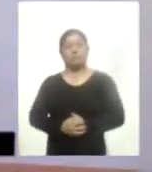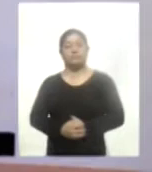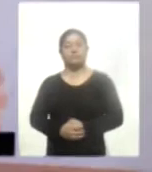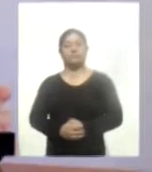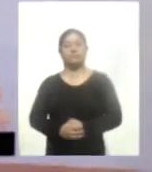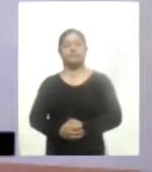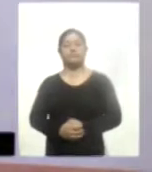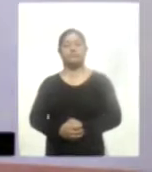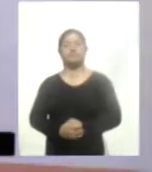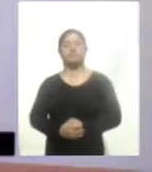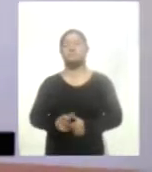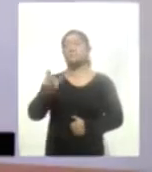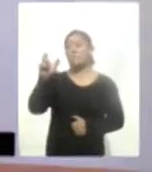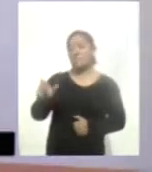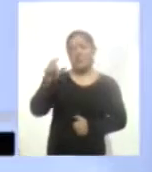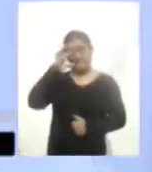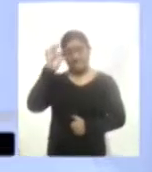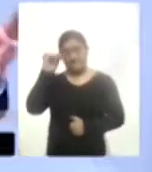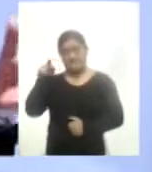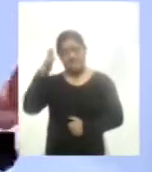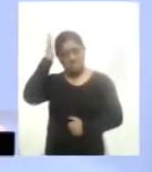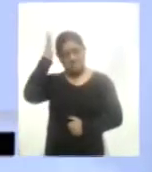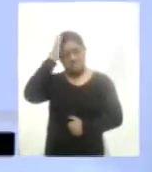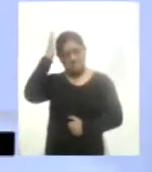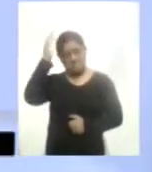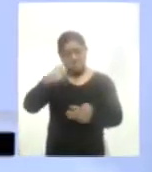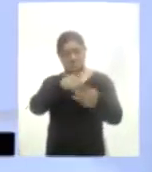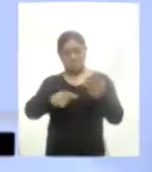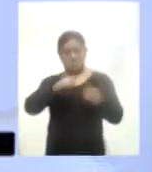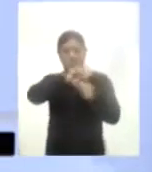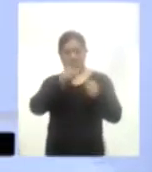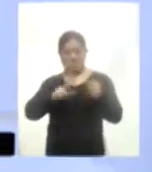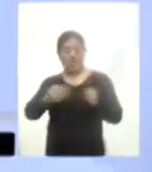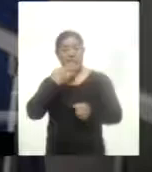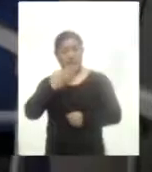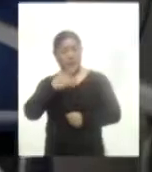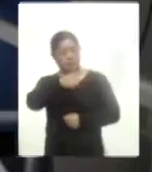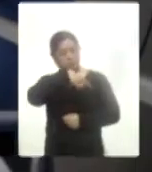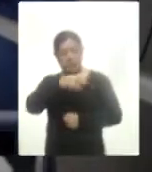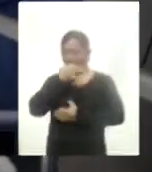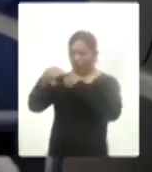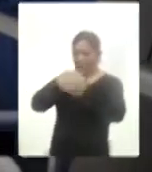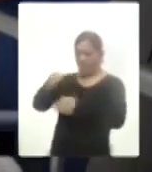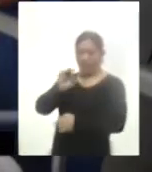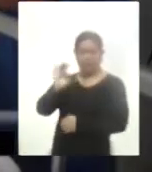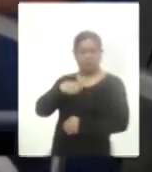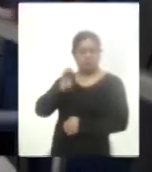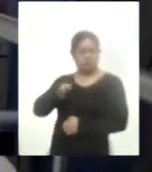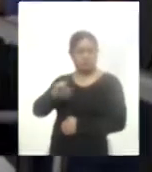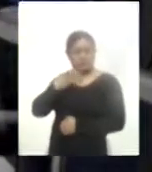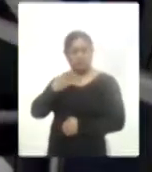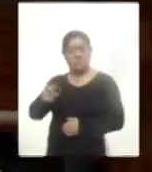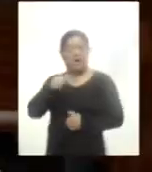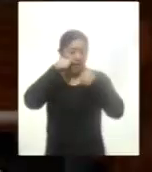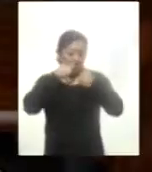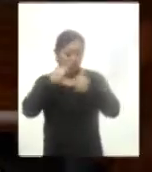El gobernador Marco Mena se posiciona como uno de los mandatarios en el país mejor evaluados por la prestación de servicios de salud, así como en la atención a la